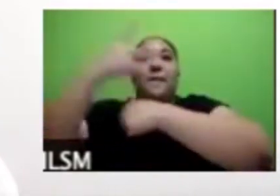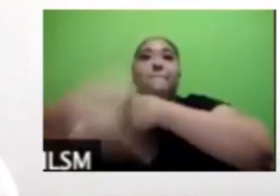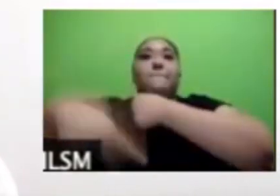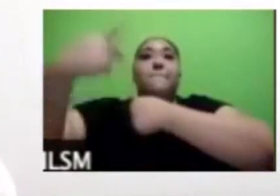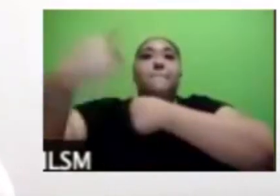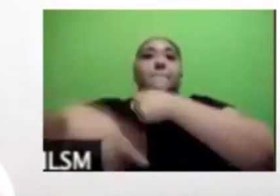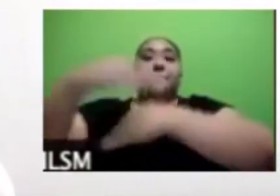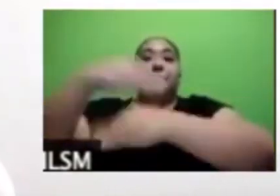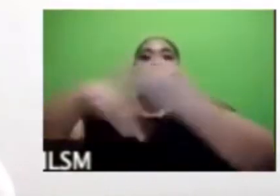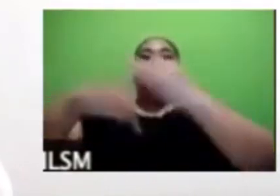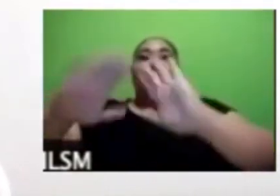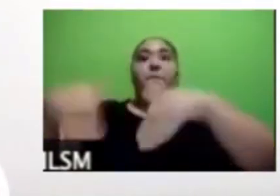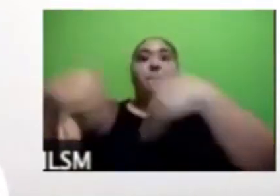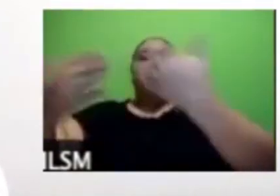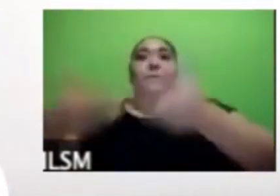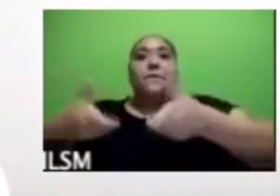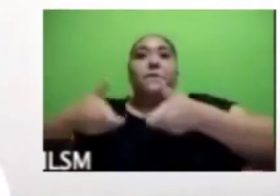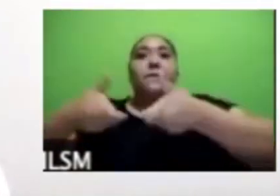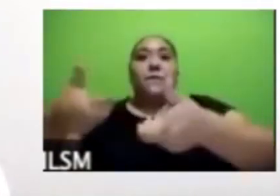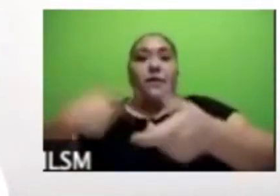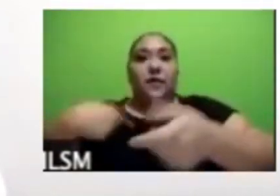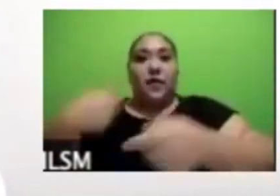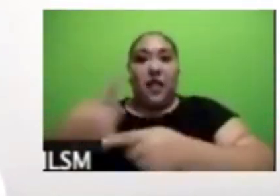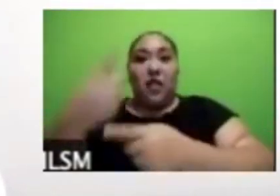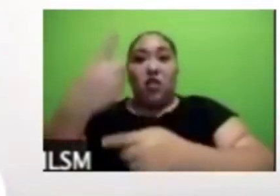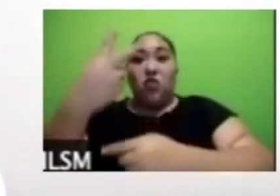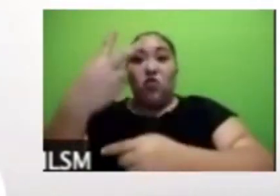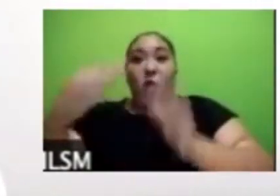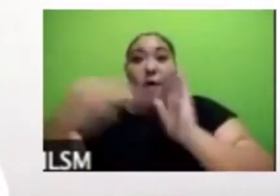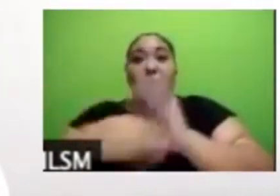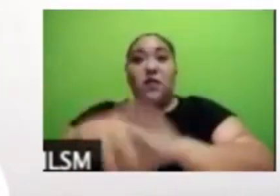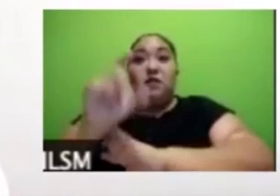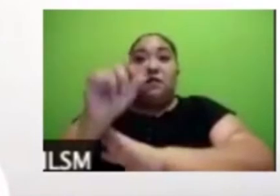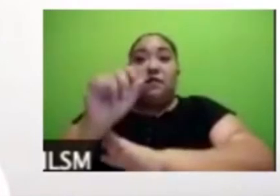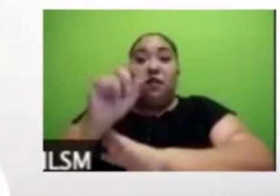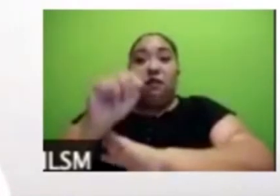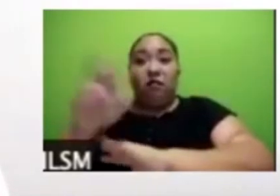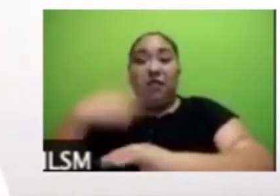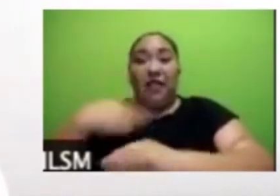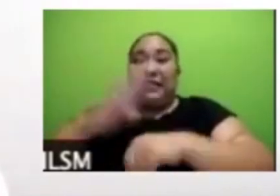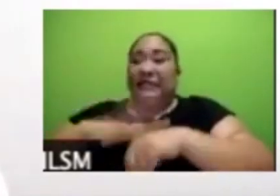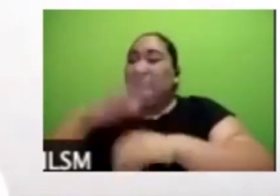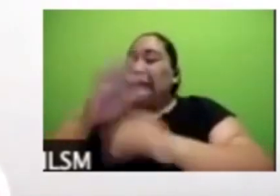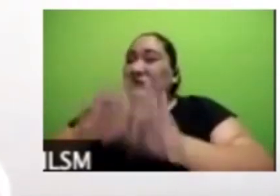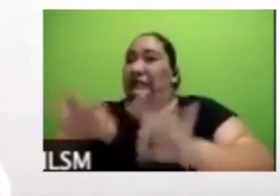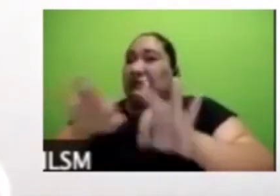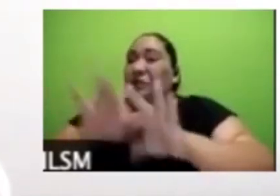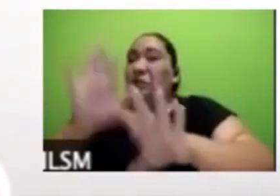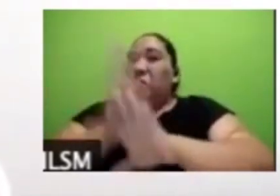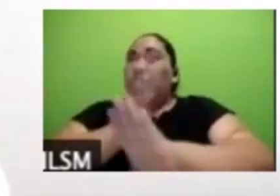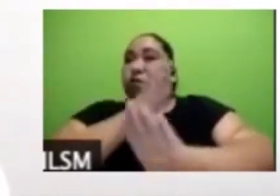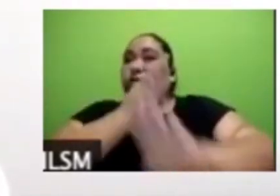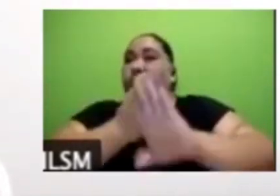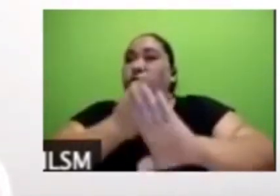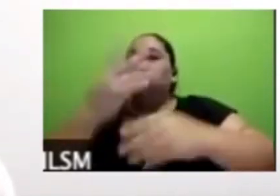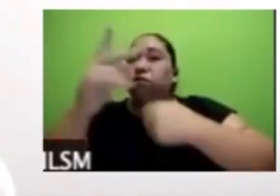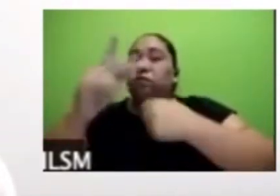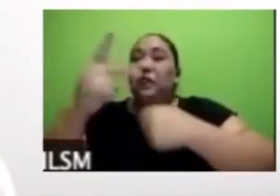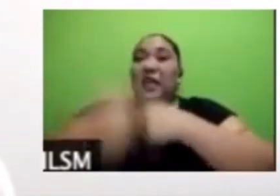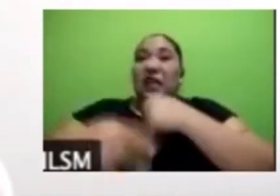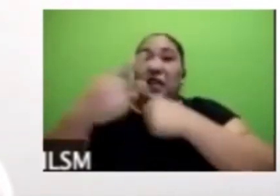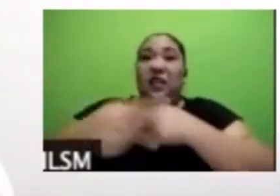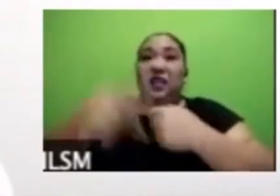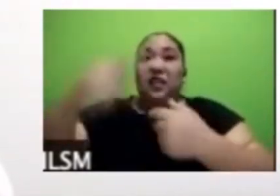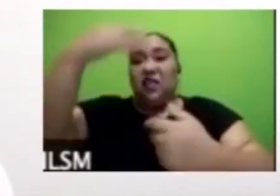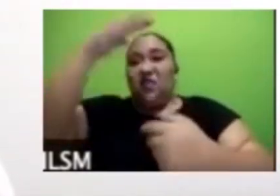el dato más alto de la inseguridad como el principal problema para la población en pregunta abierta. Ya venía escalando desde diciembre